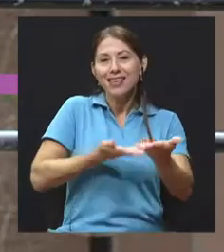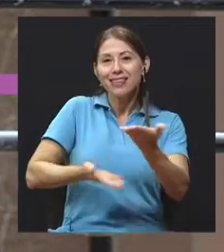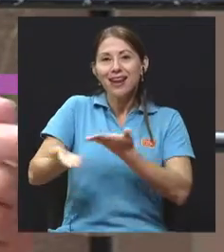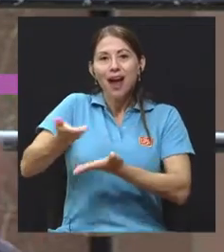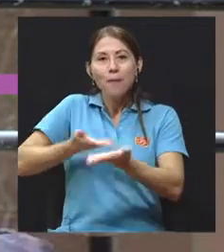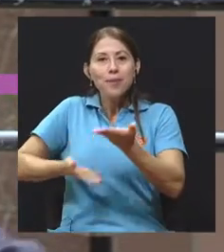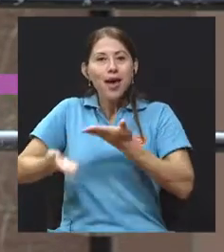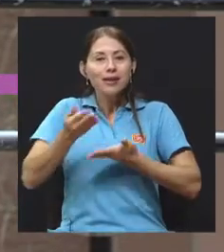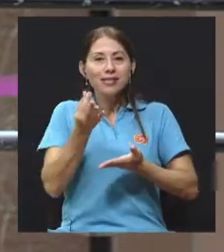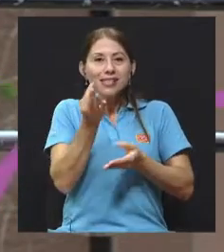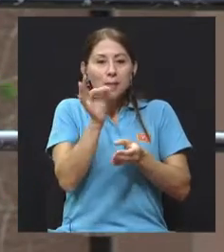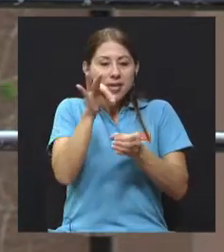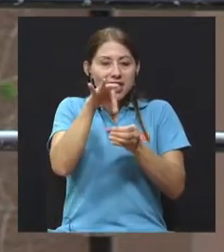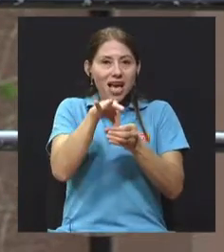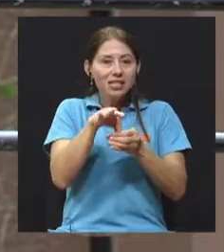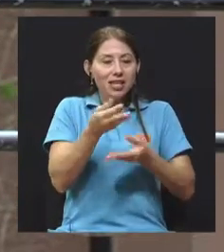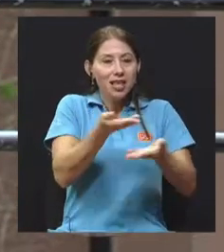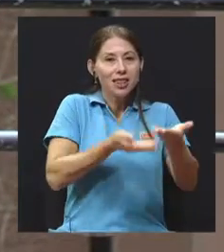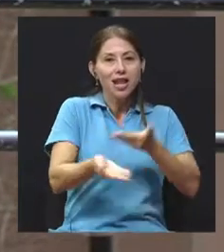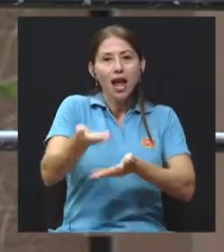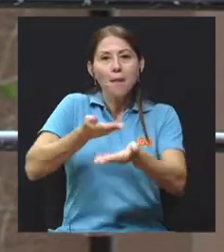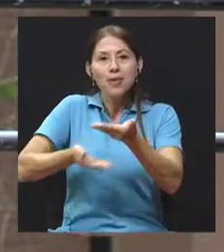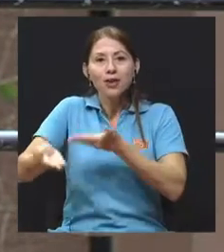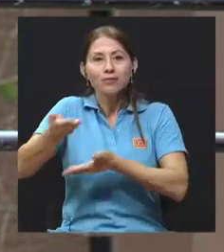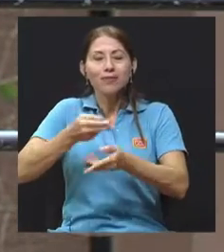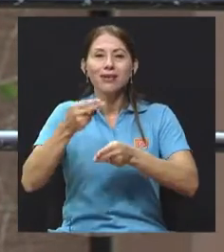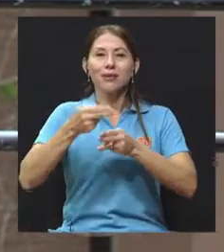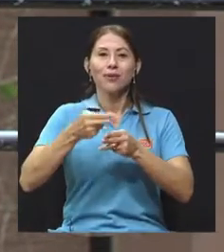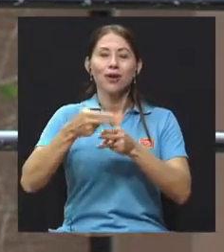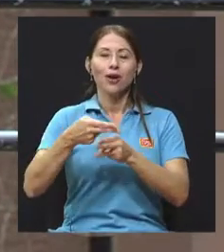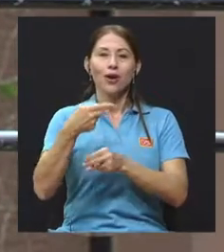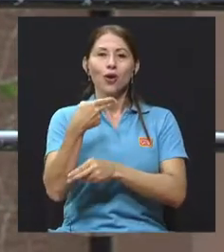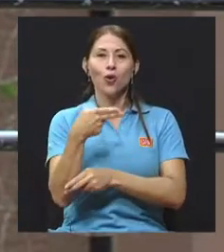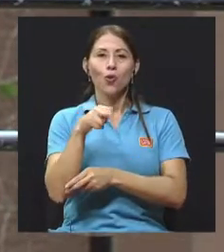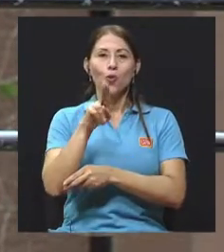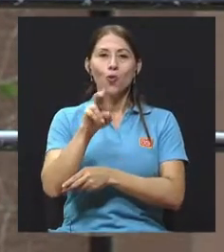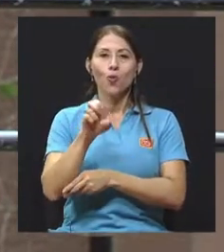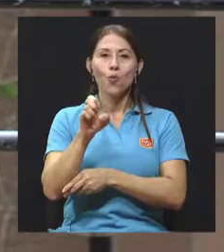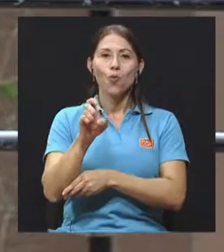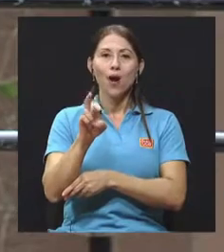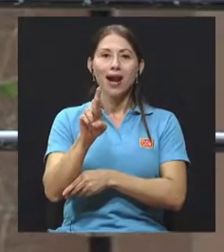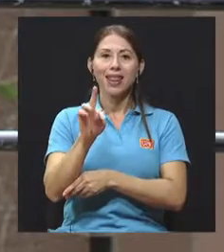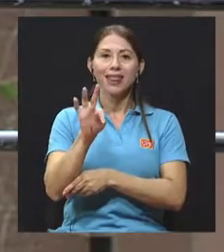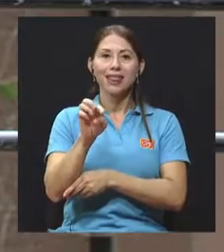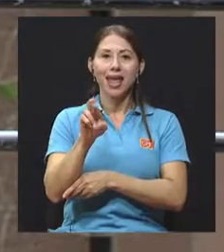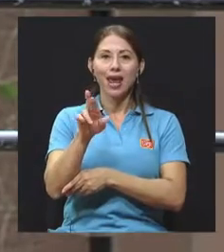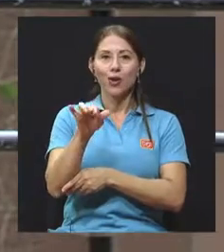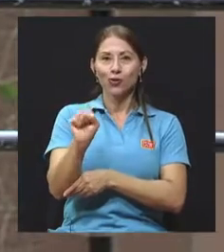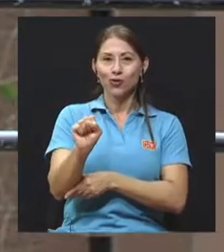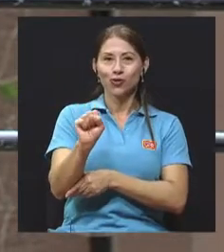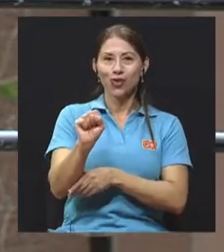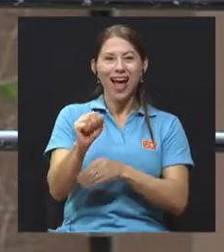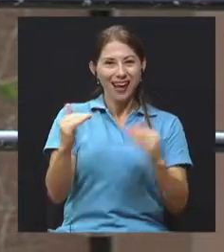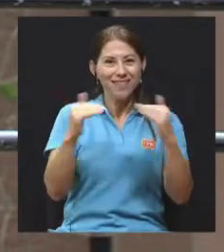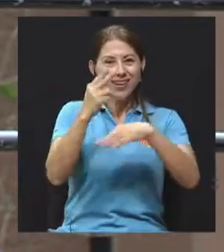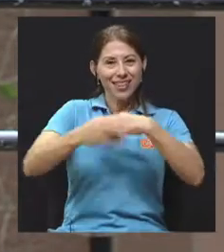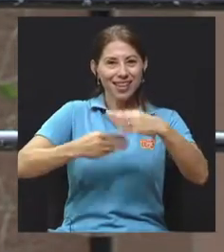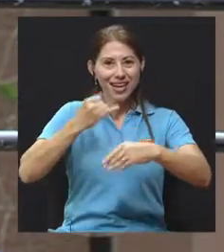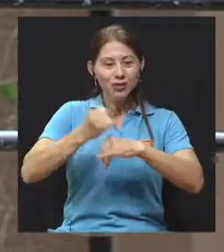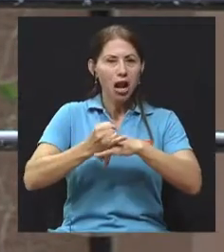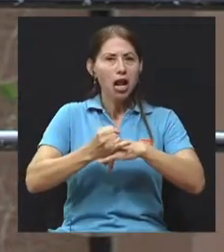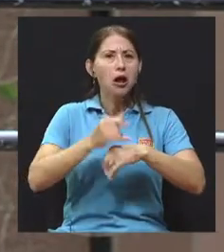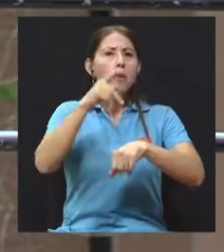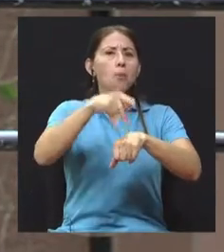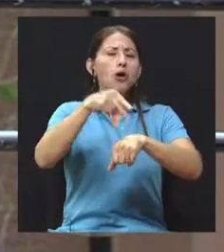semillas entre nosotros. Entonces es una cosa que se llaman huerteros. A nivel internacional son los huerteros, ¿verdad? En Puerto Rico, en Estados